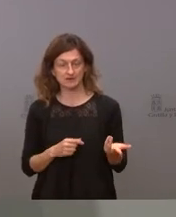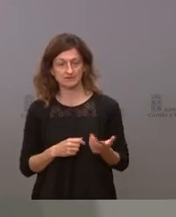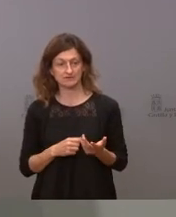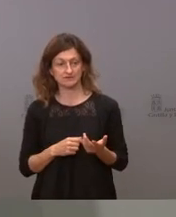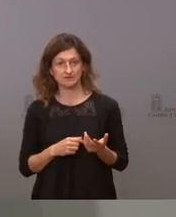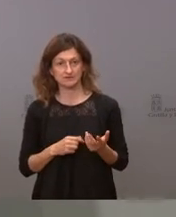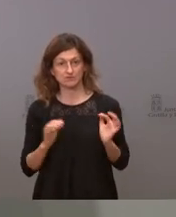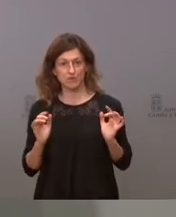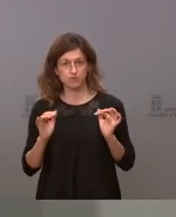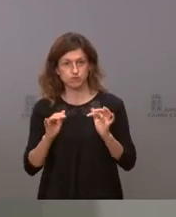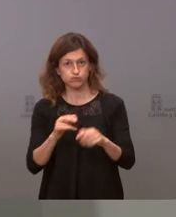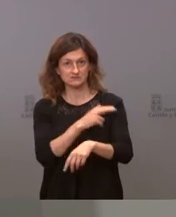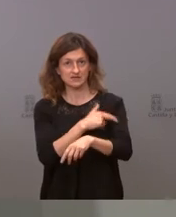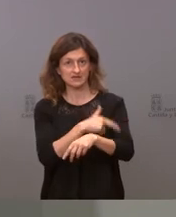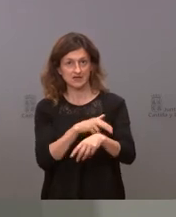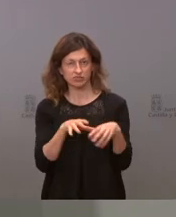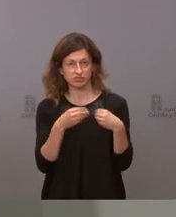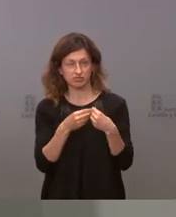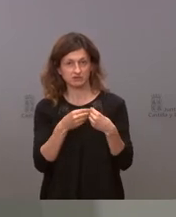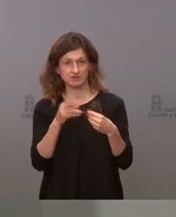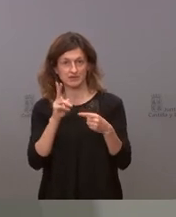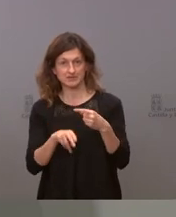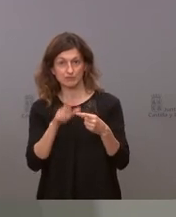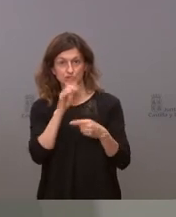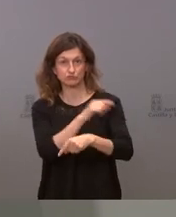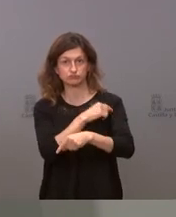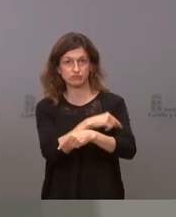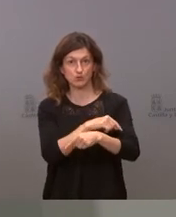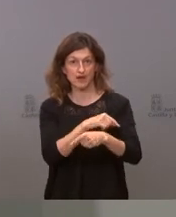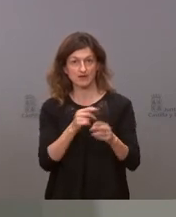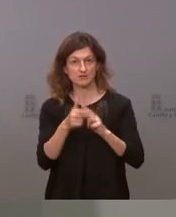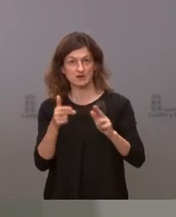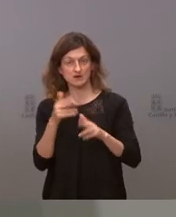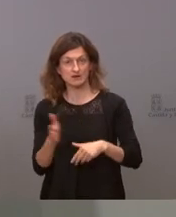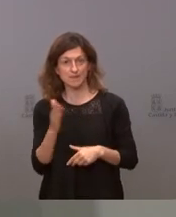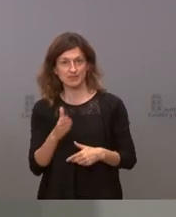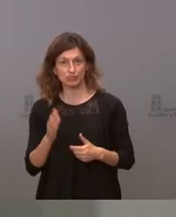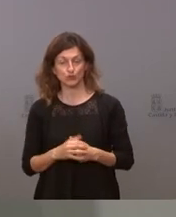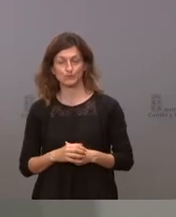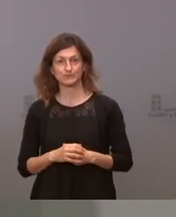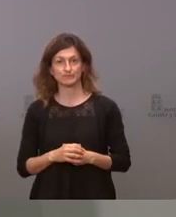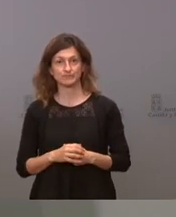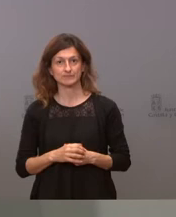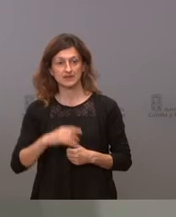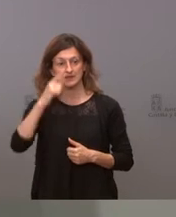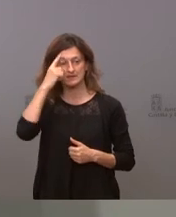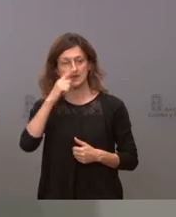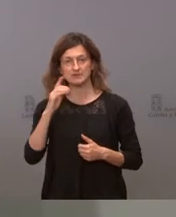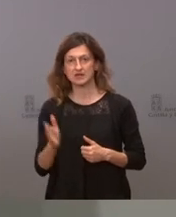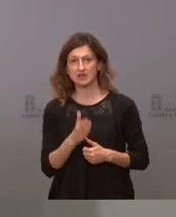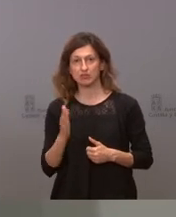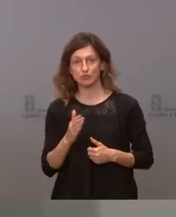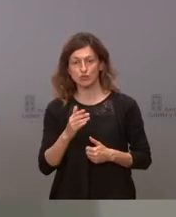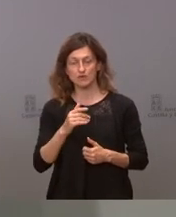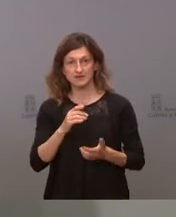saturación sanitaria intentar vacunar lo más rápidamente posible estamos vacunando como todos ustedes saben a muy buen ritmo somos los